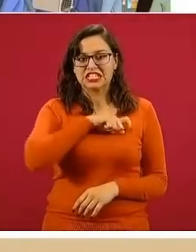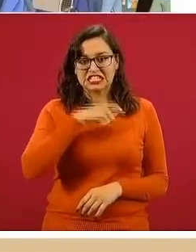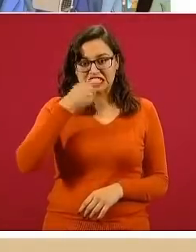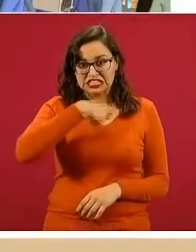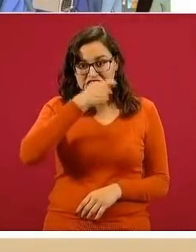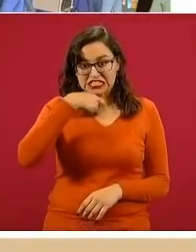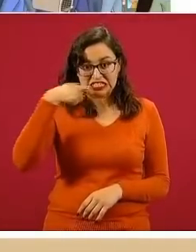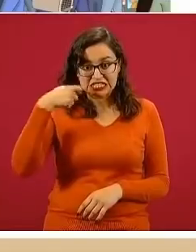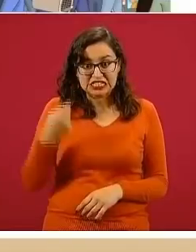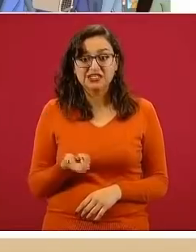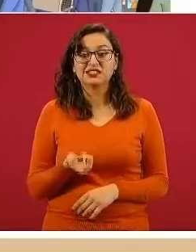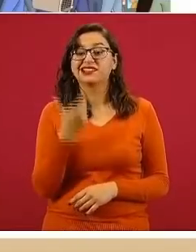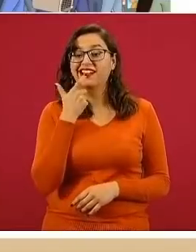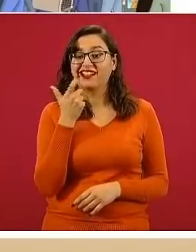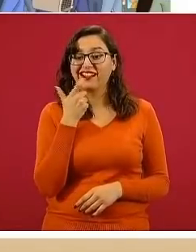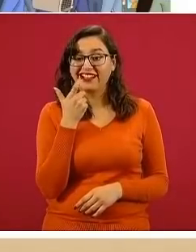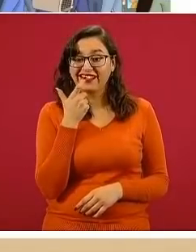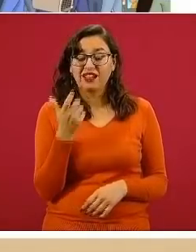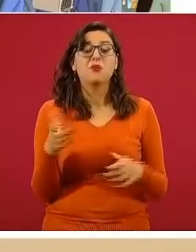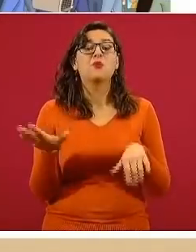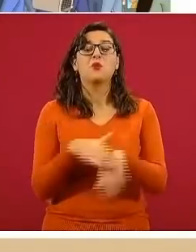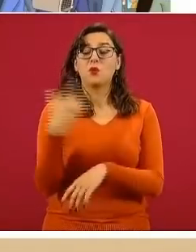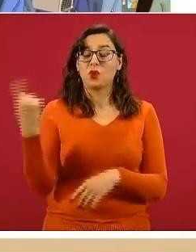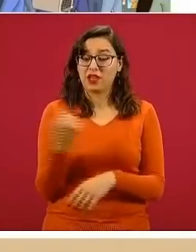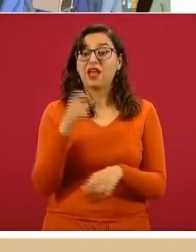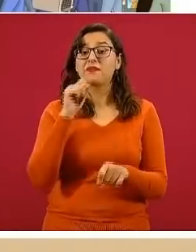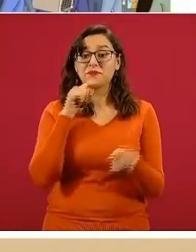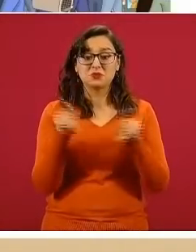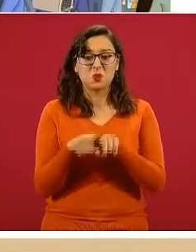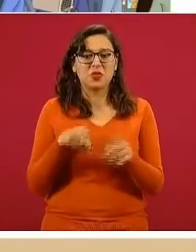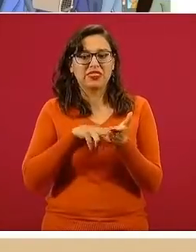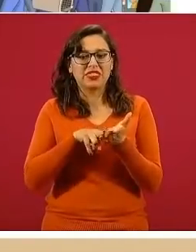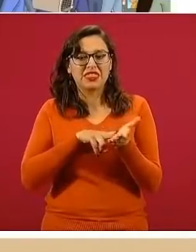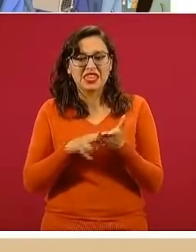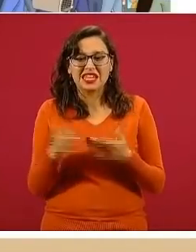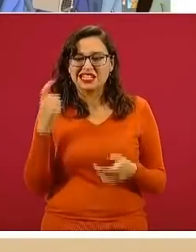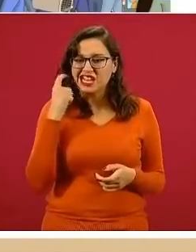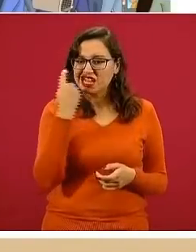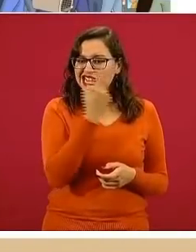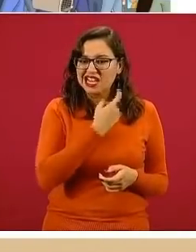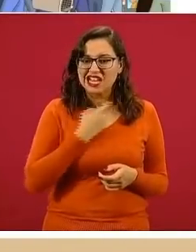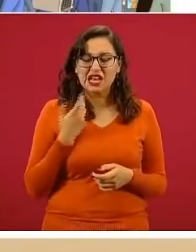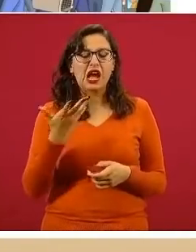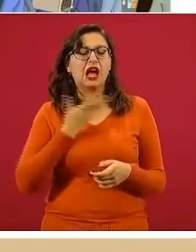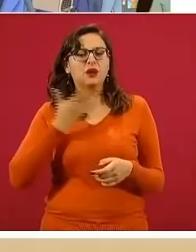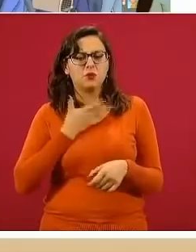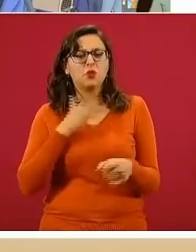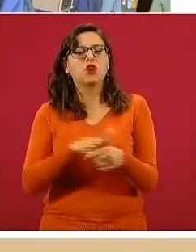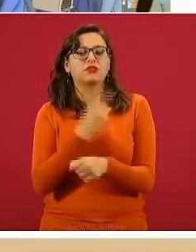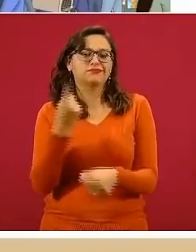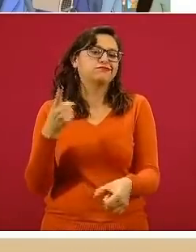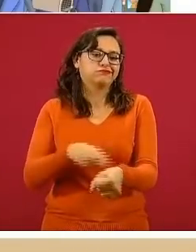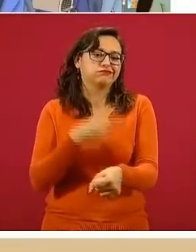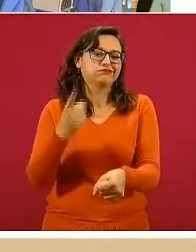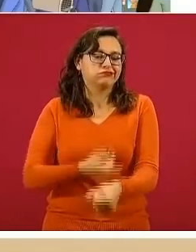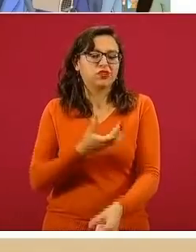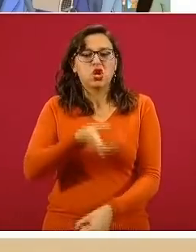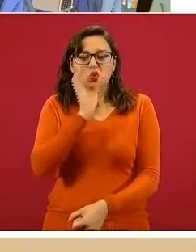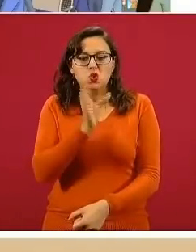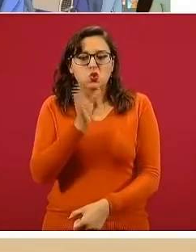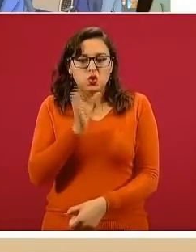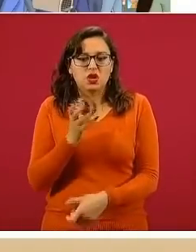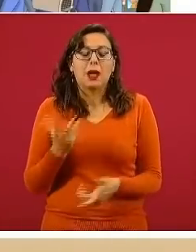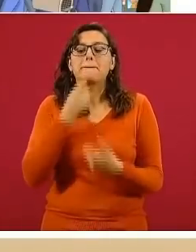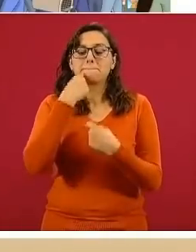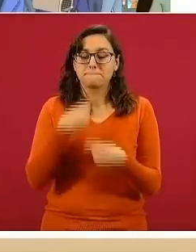epidemia de caries y de enfermedades dentales por el alto consumo de bebidas azucaradas y otros tipos de higiene que nos protegen,